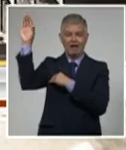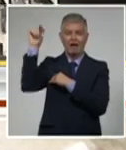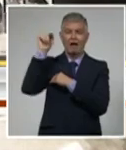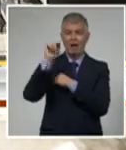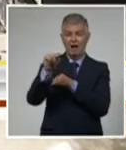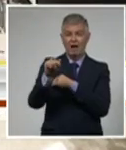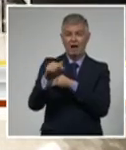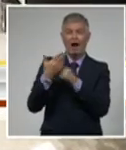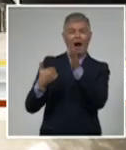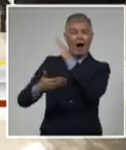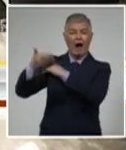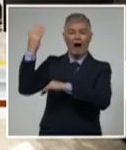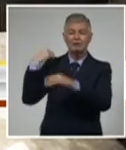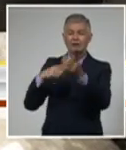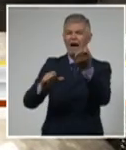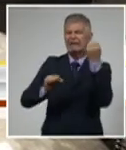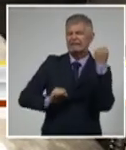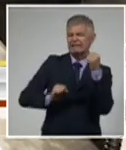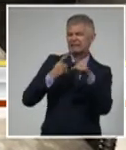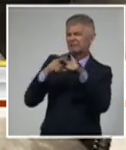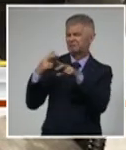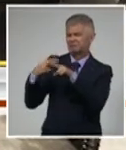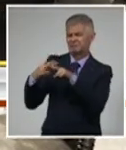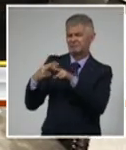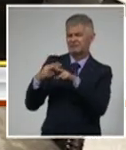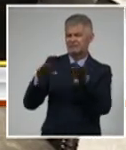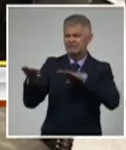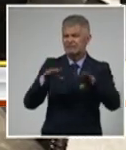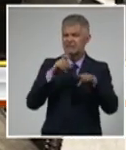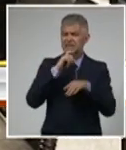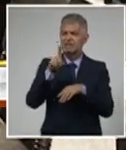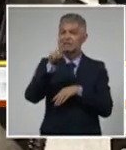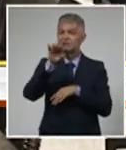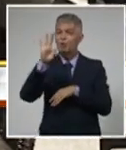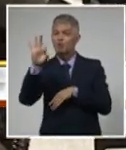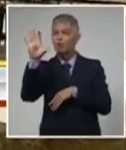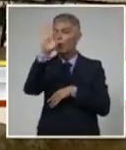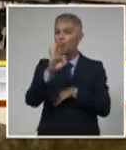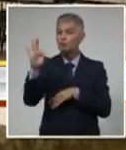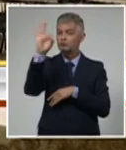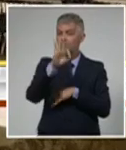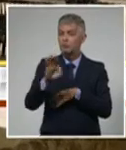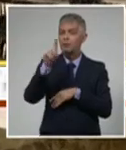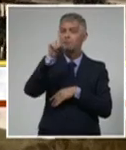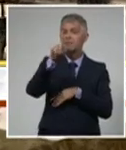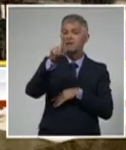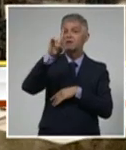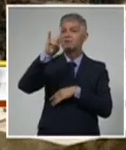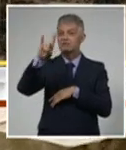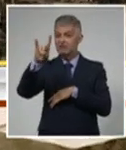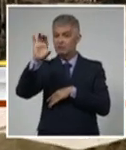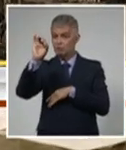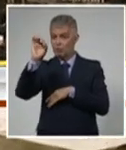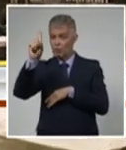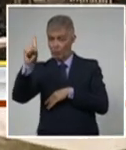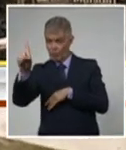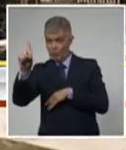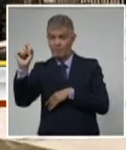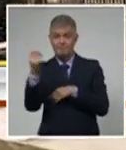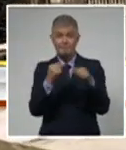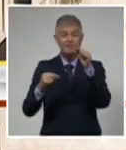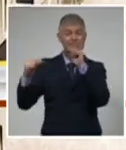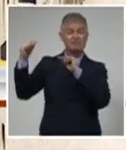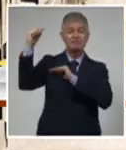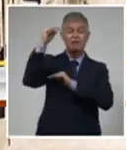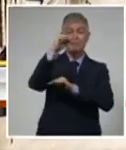artillería en condiciones complejas se fundó el 18 de octubre de 1901 la principal institución bibliográfica